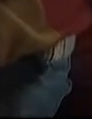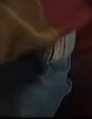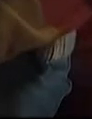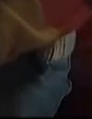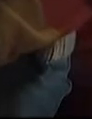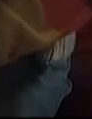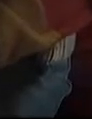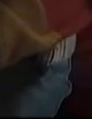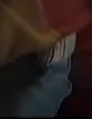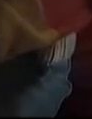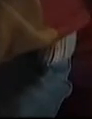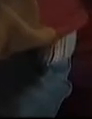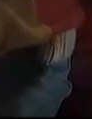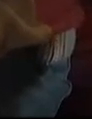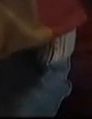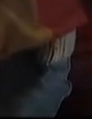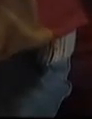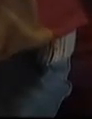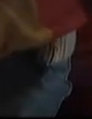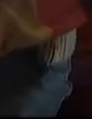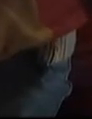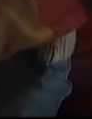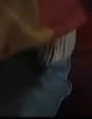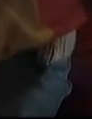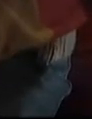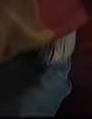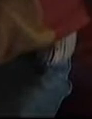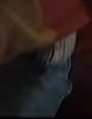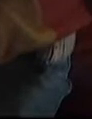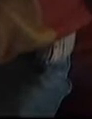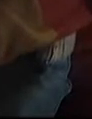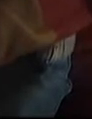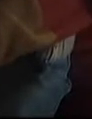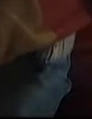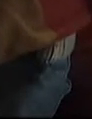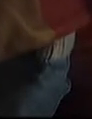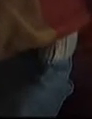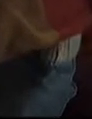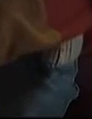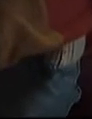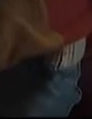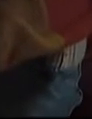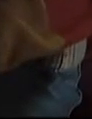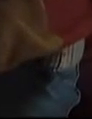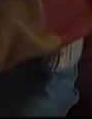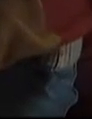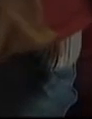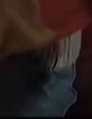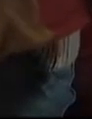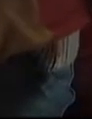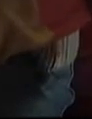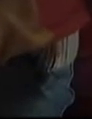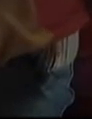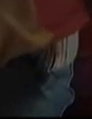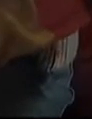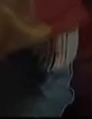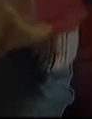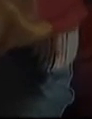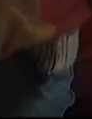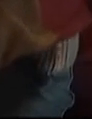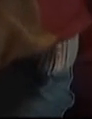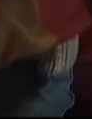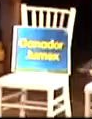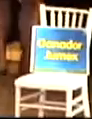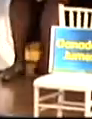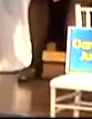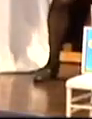es literalmente como una araña de verdad, un león que en vez de melena tiene flores y un dragón que escupea agua y burbujas